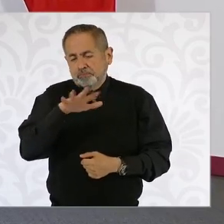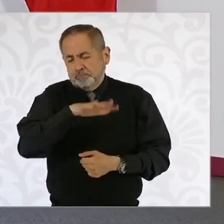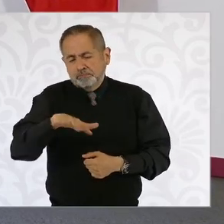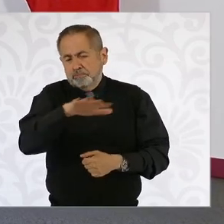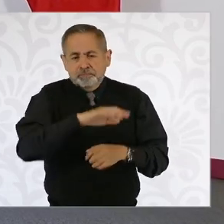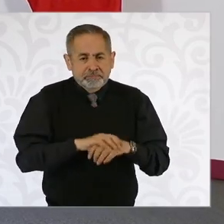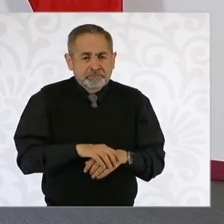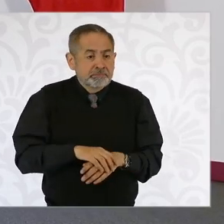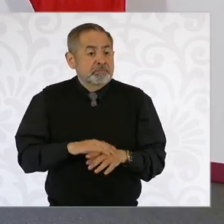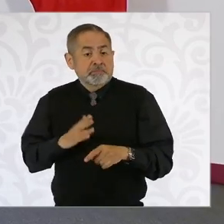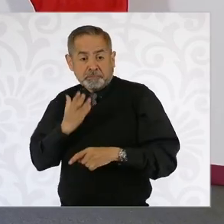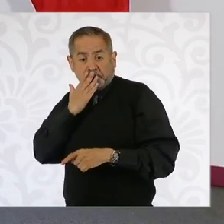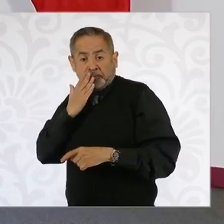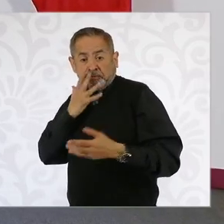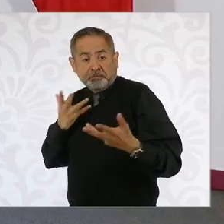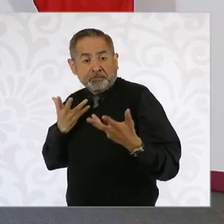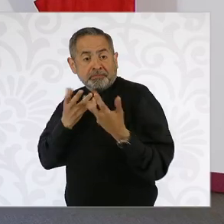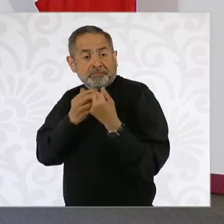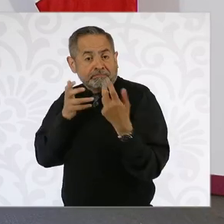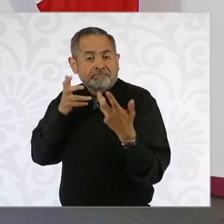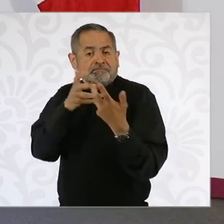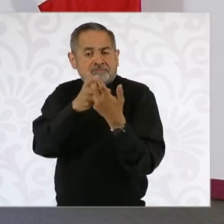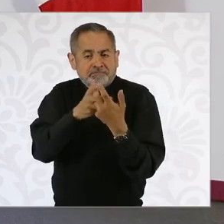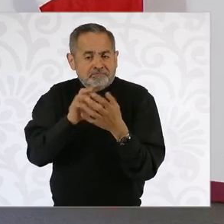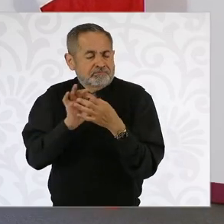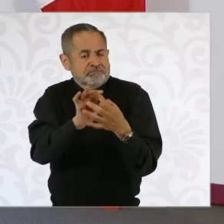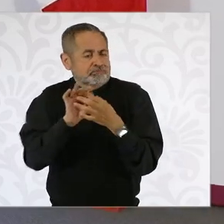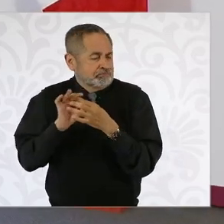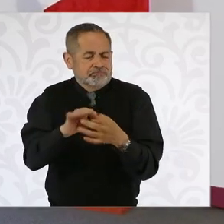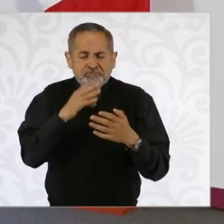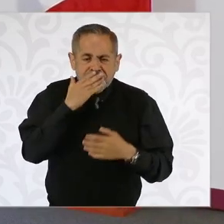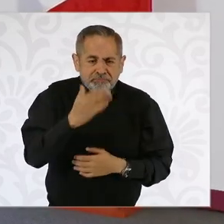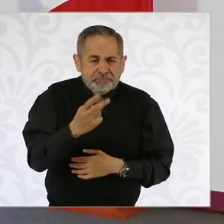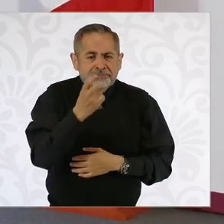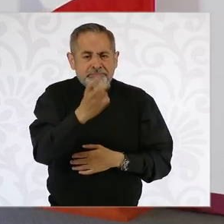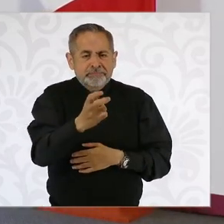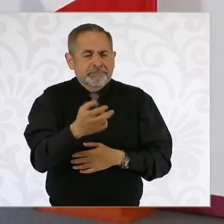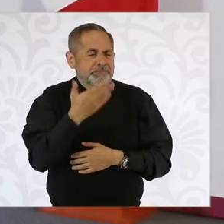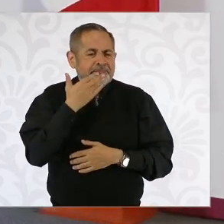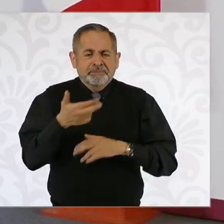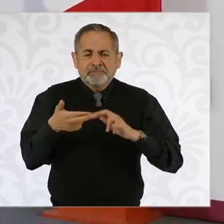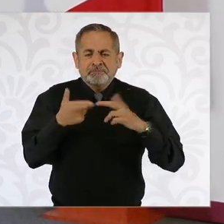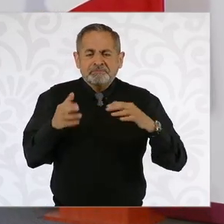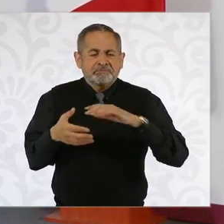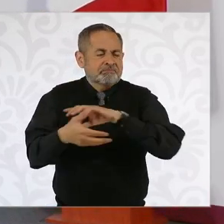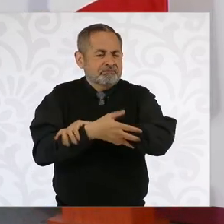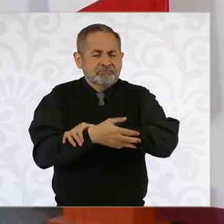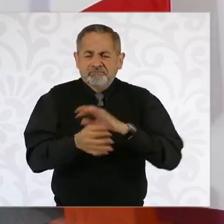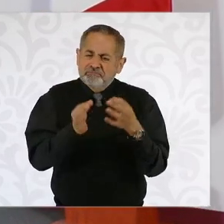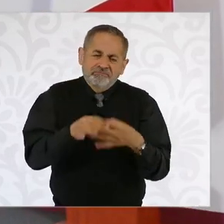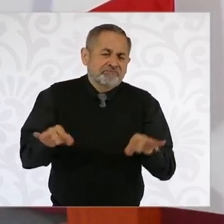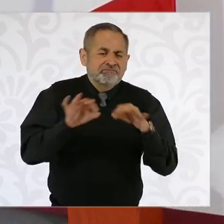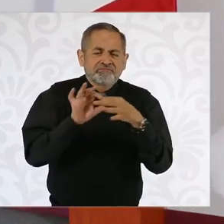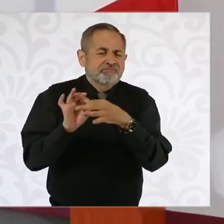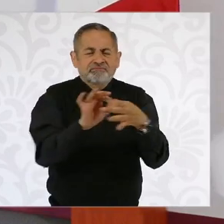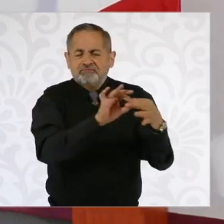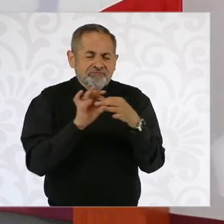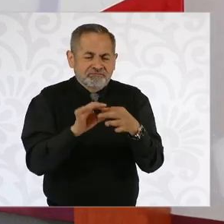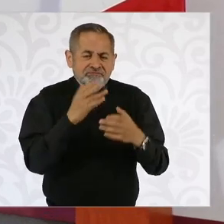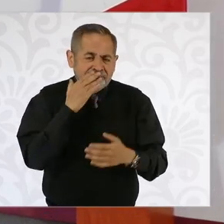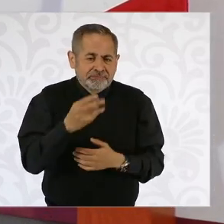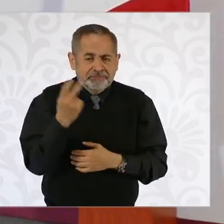Sonora complementa muy bien, entonces por eso este vínculo es importantísimo y eso requiere